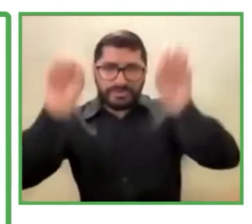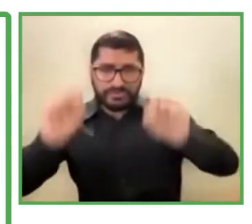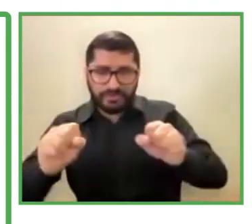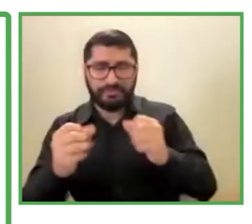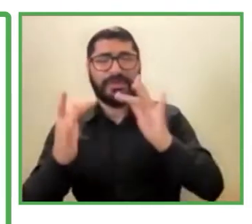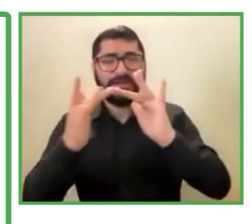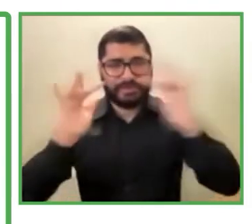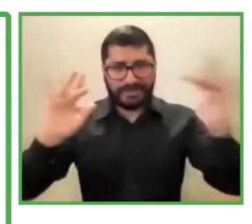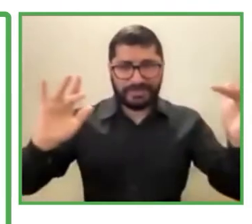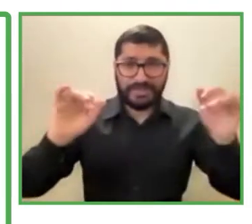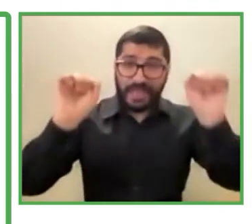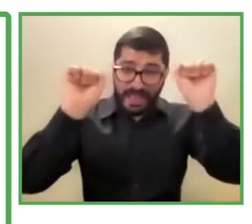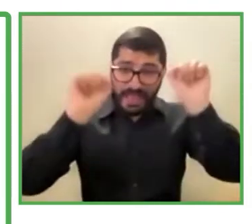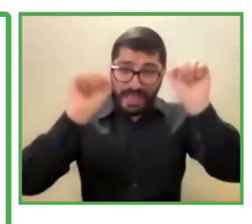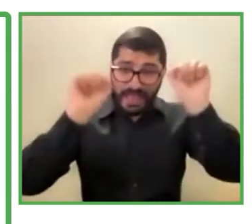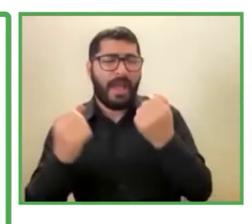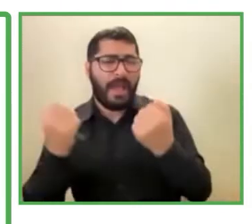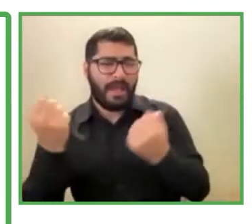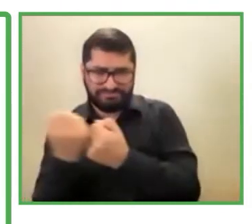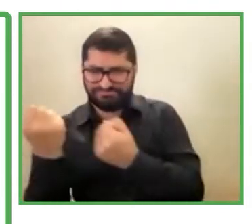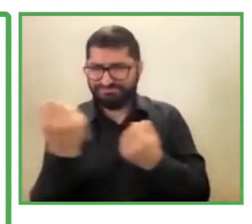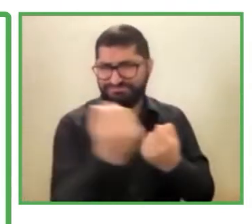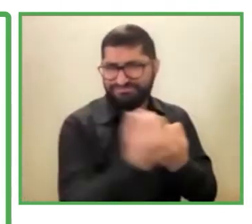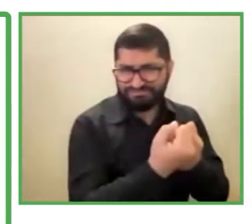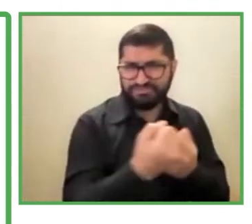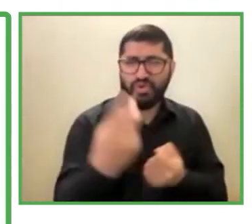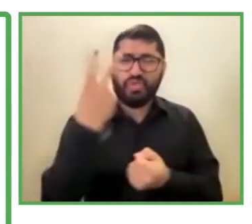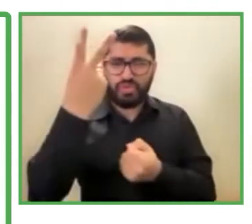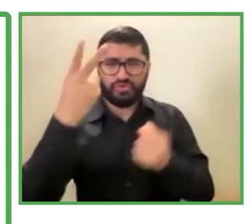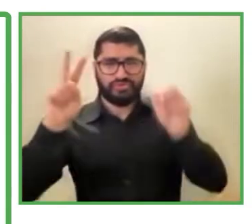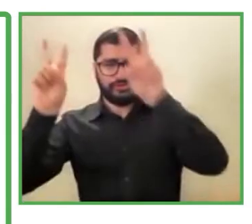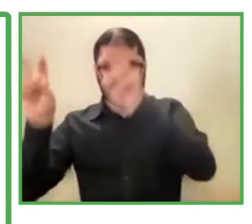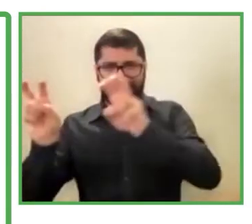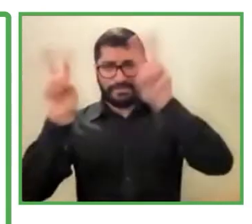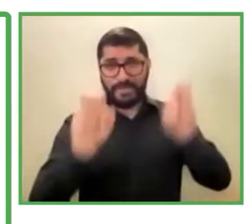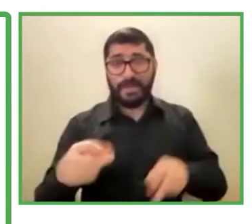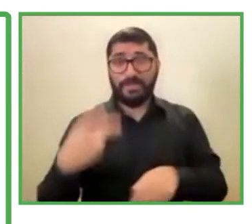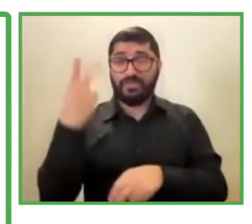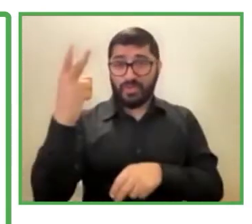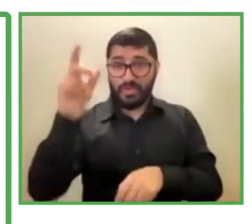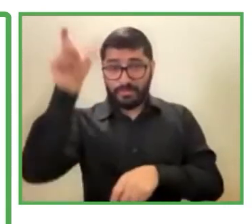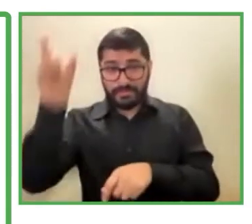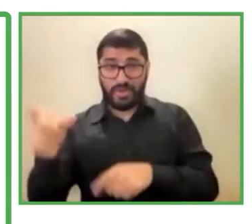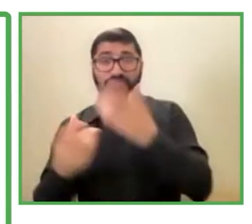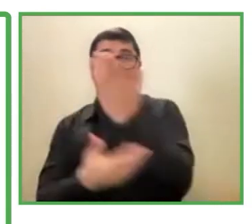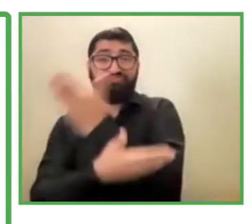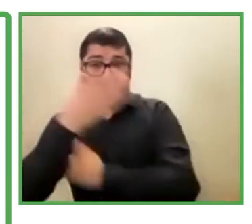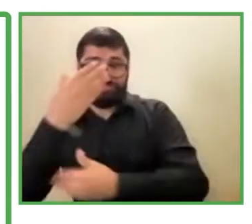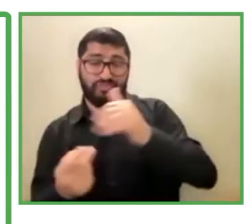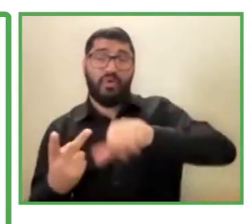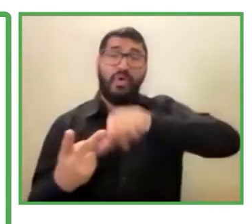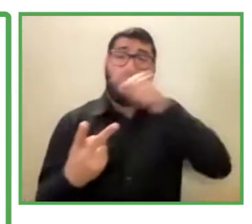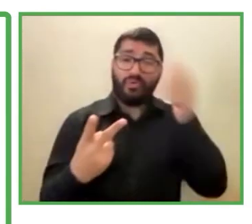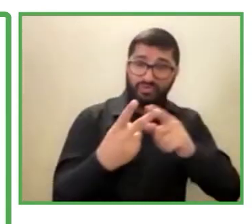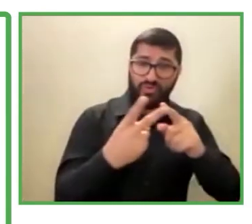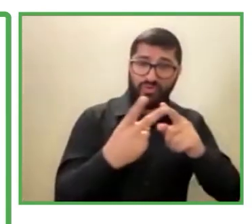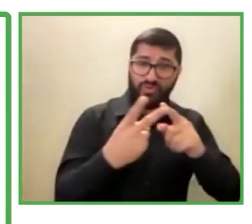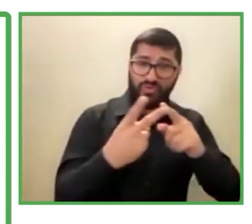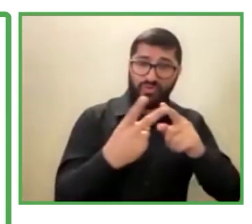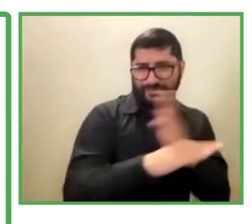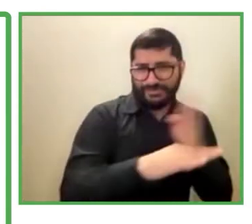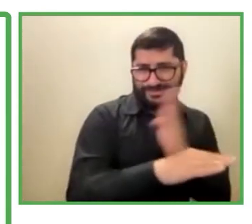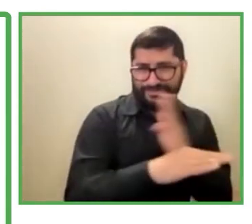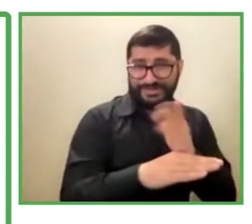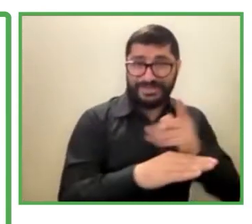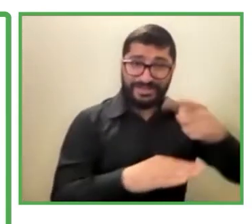vertientes, una para personas con discapacidad y otra para las empresas que estaban interesadas o que estarían